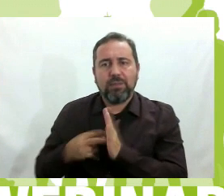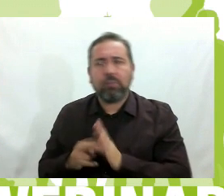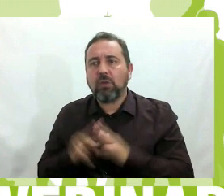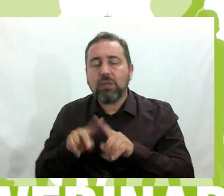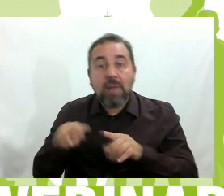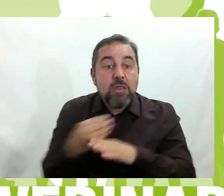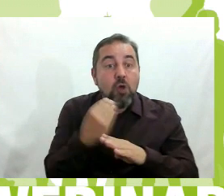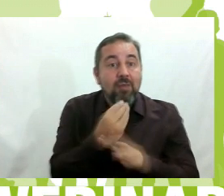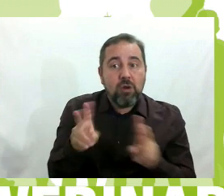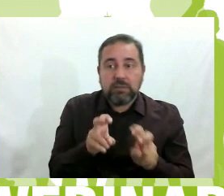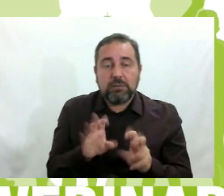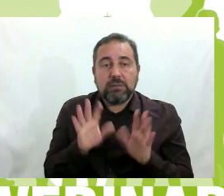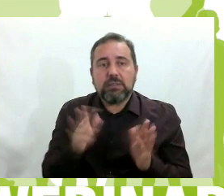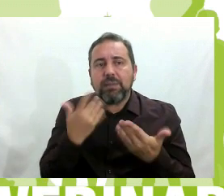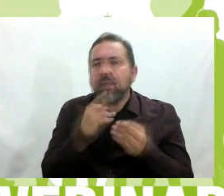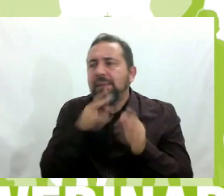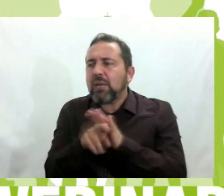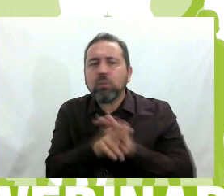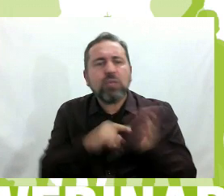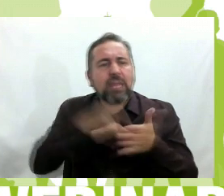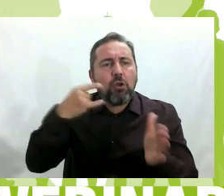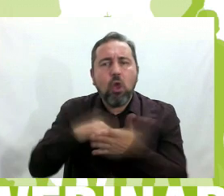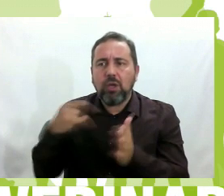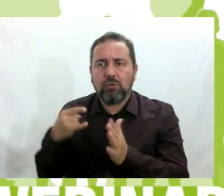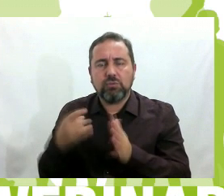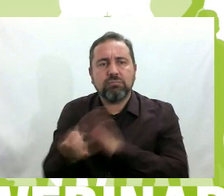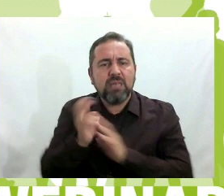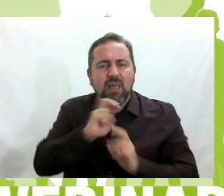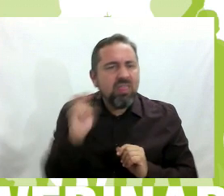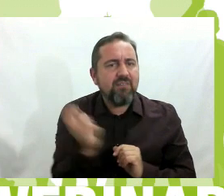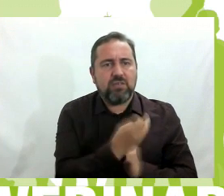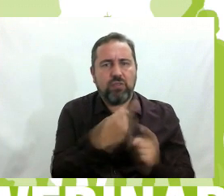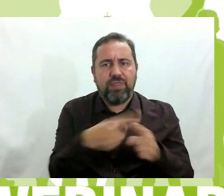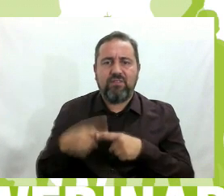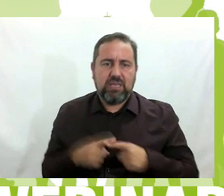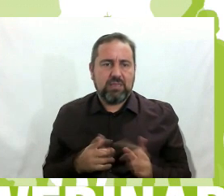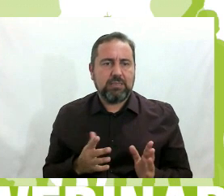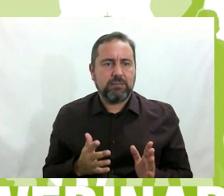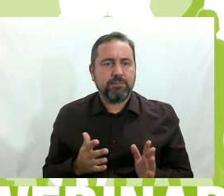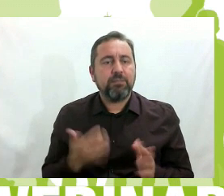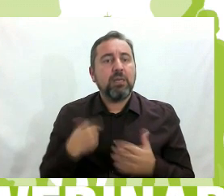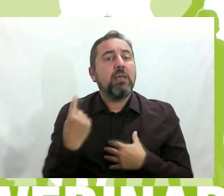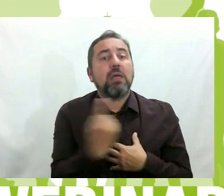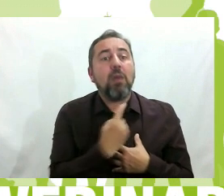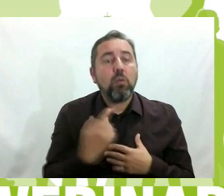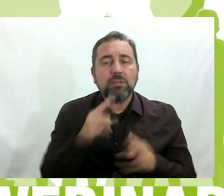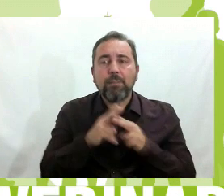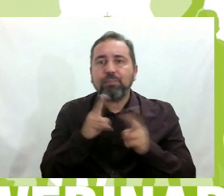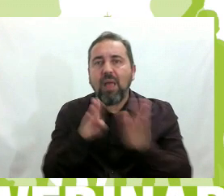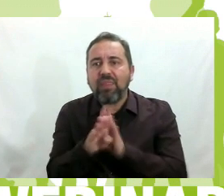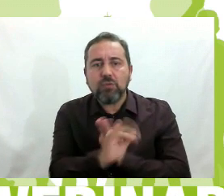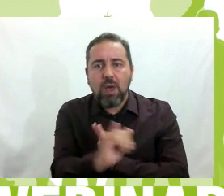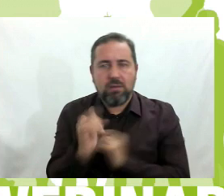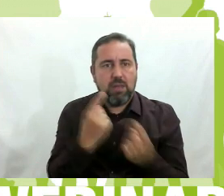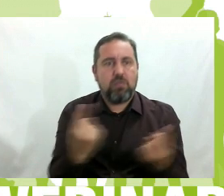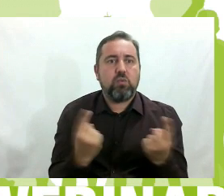y en la utilización de recursos tecnológicos diversos y diferentes. Que todos tengan acceso a ellos y que ello